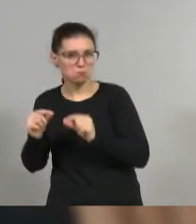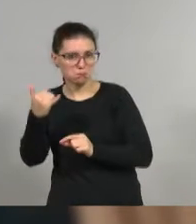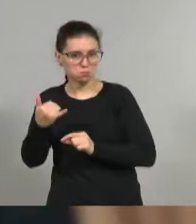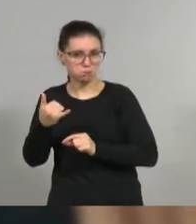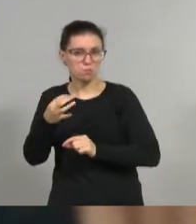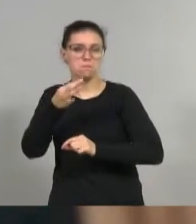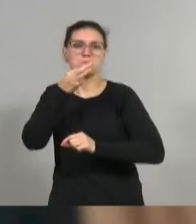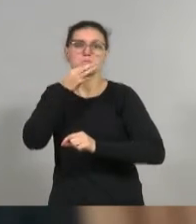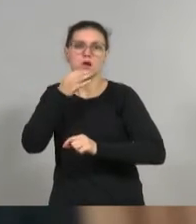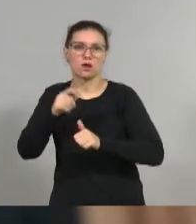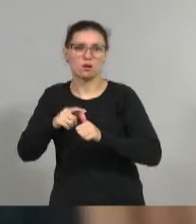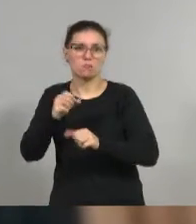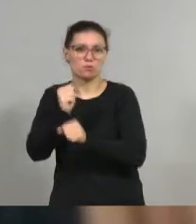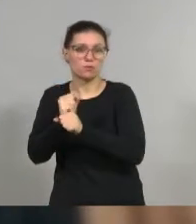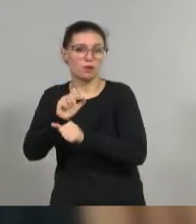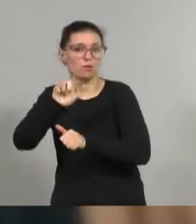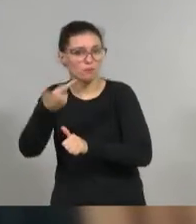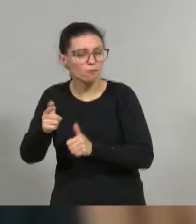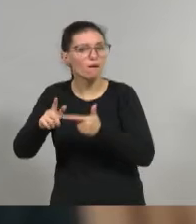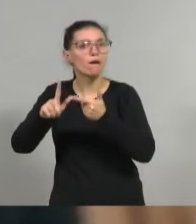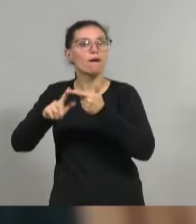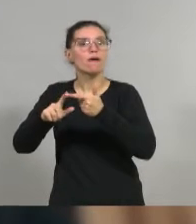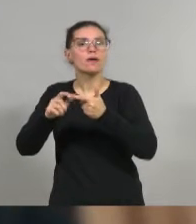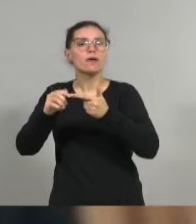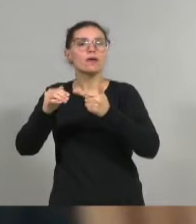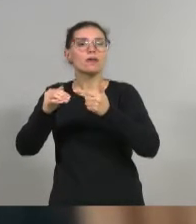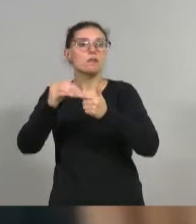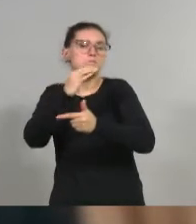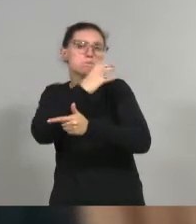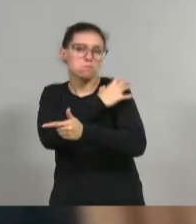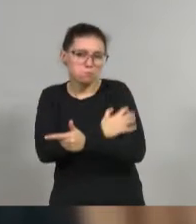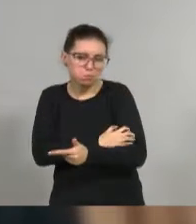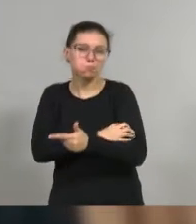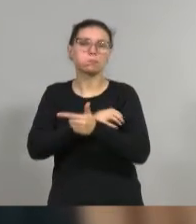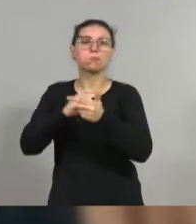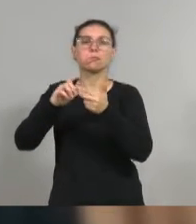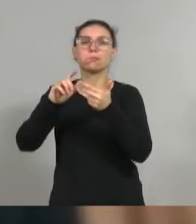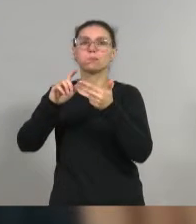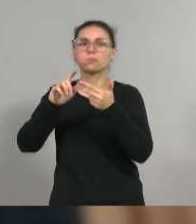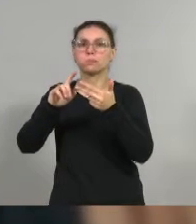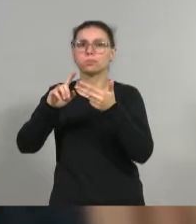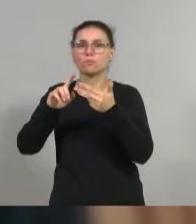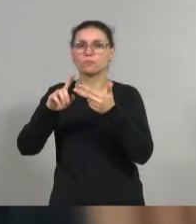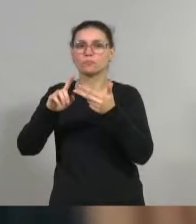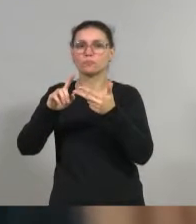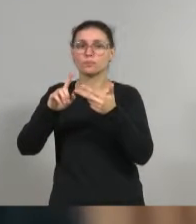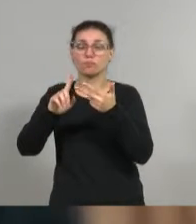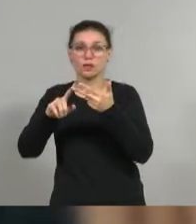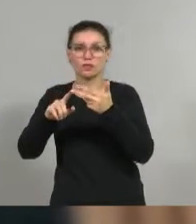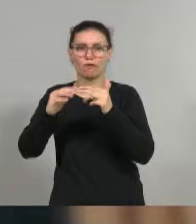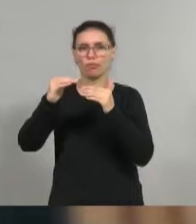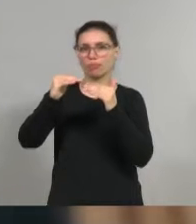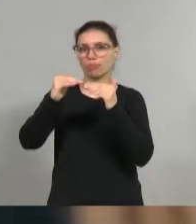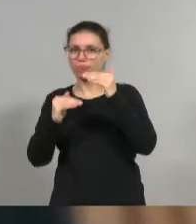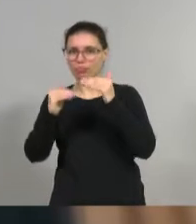el desempleo, por ejemplo, los niveles de pobreza. Sobre todo yo diría tomar los niveles de desigualdad